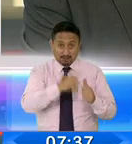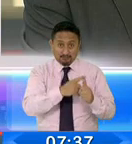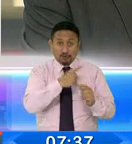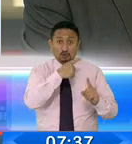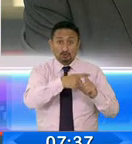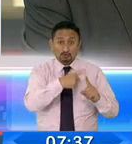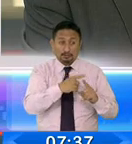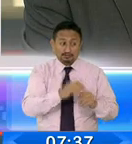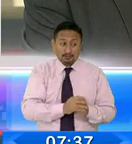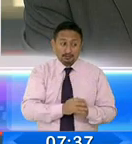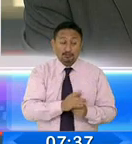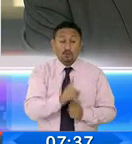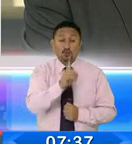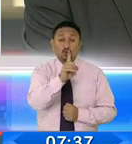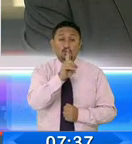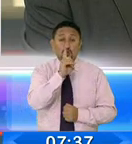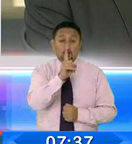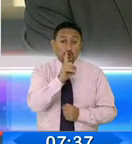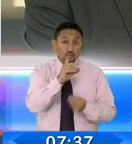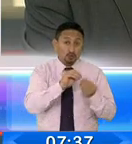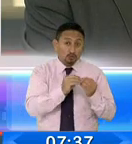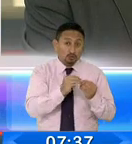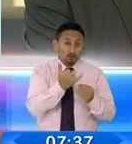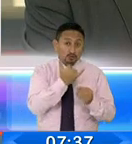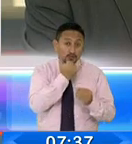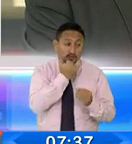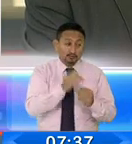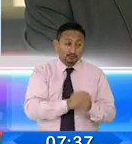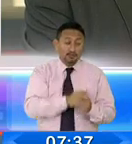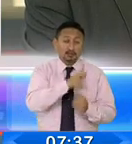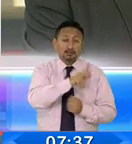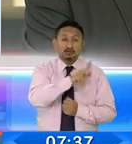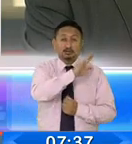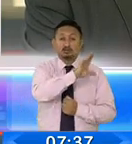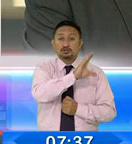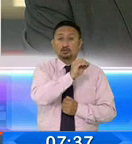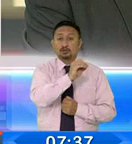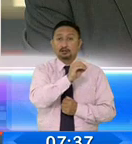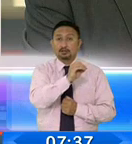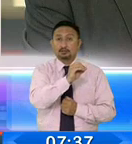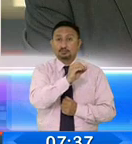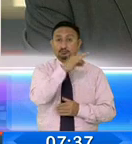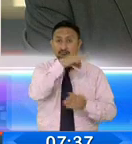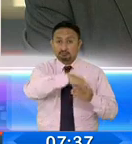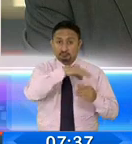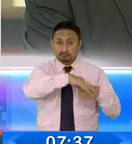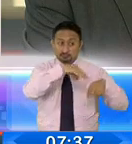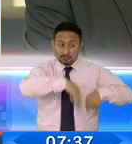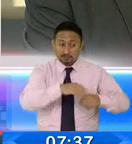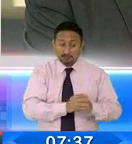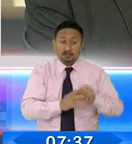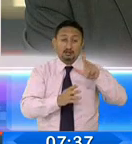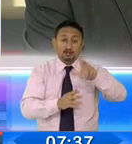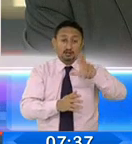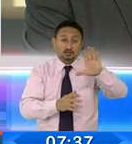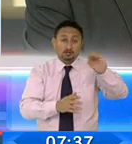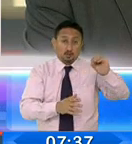un número, un número. Si son 350 electores, tiene que haber 350